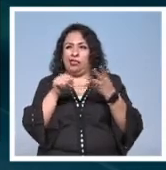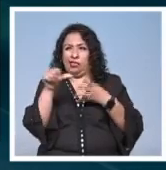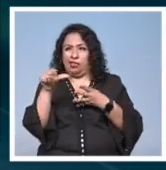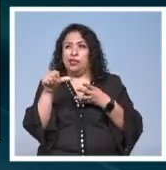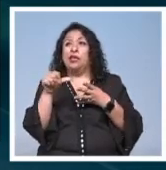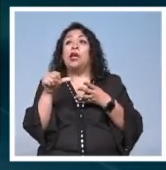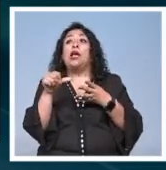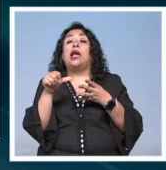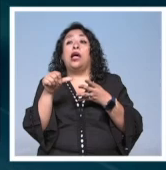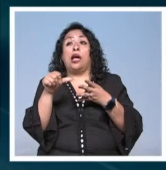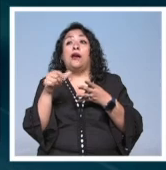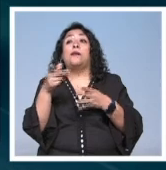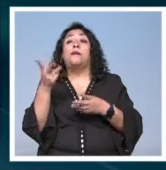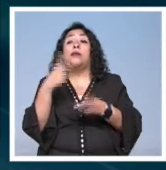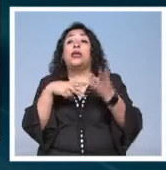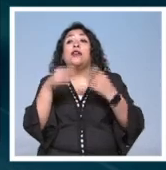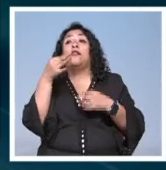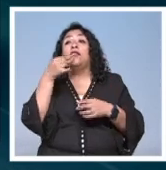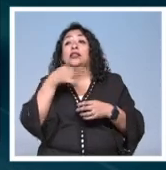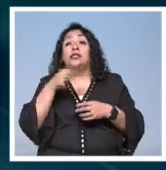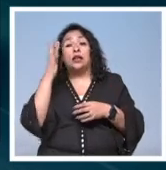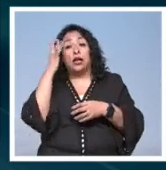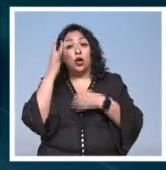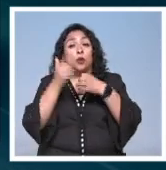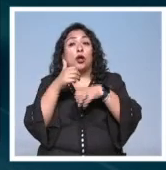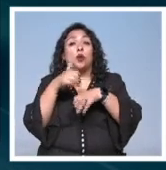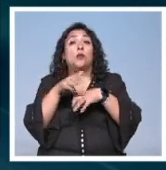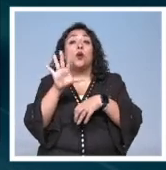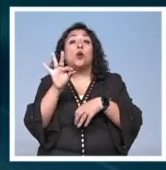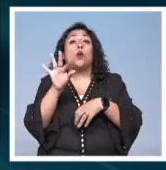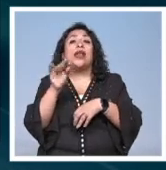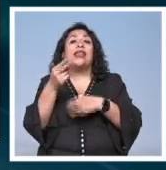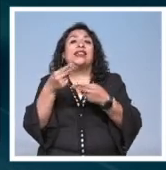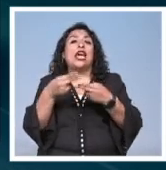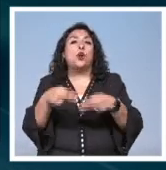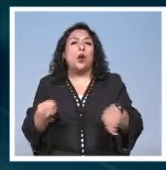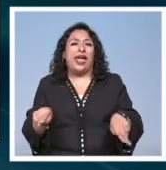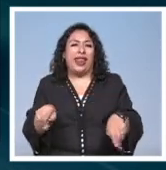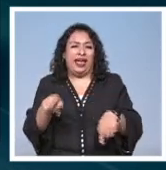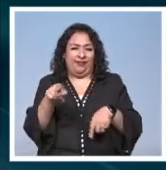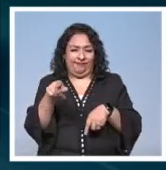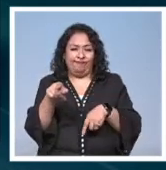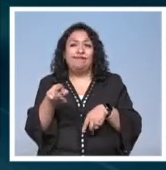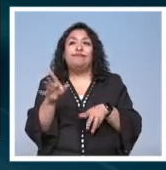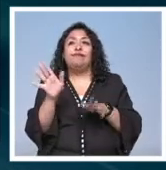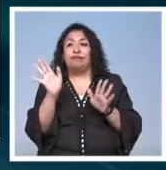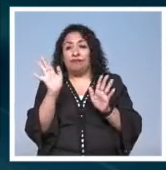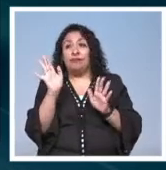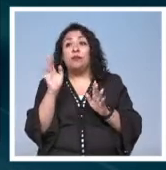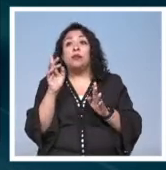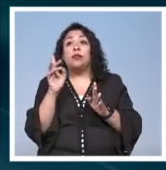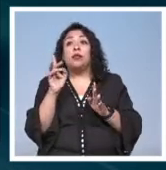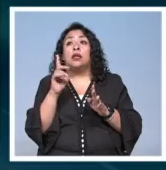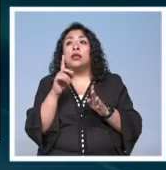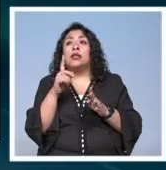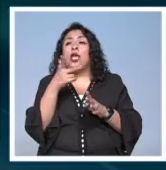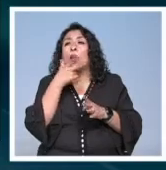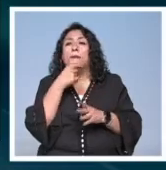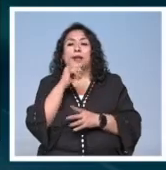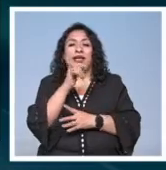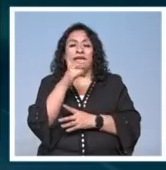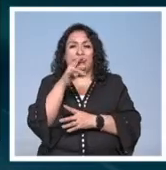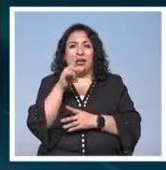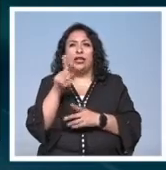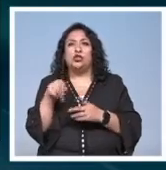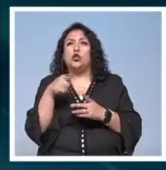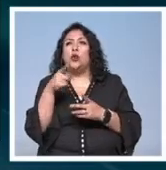que vienen a celebrar el cumpleaños número 40 de la nuera que es Ignacio Rivapalacios